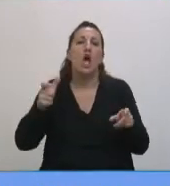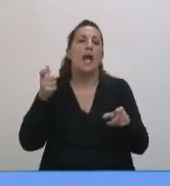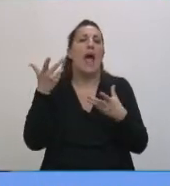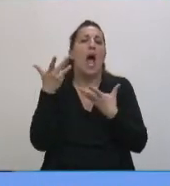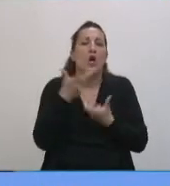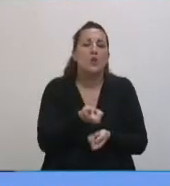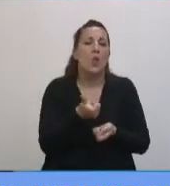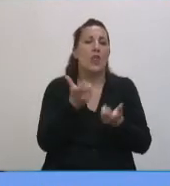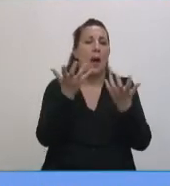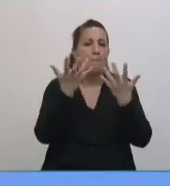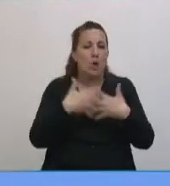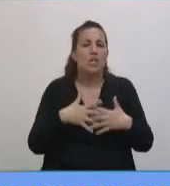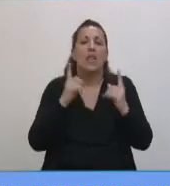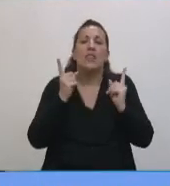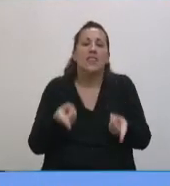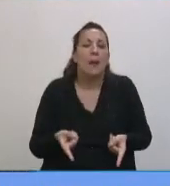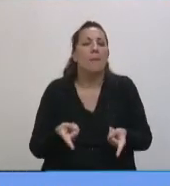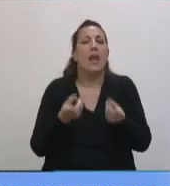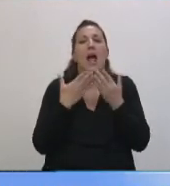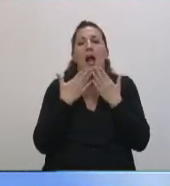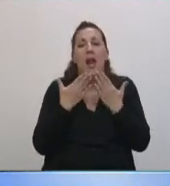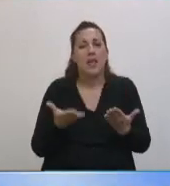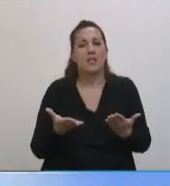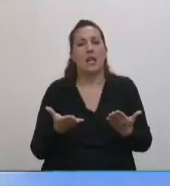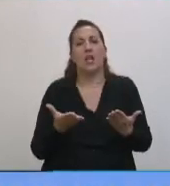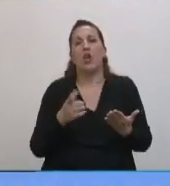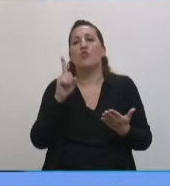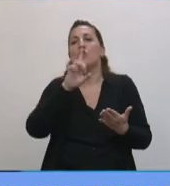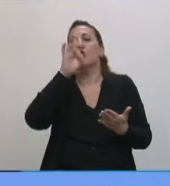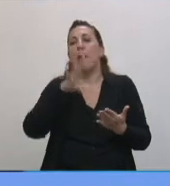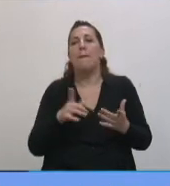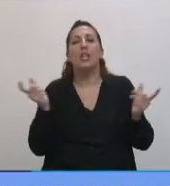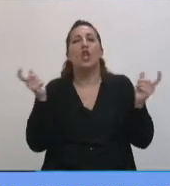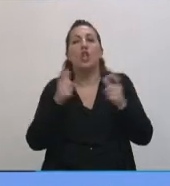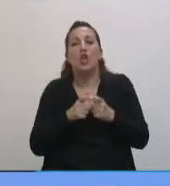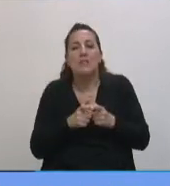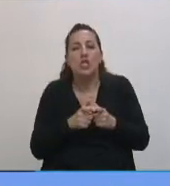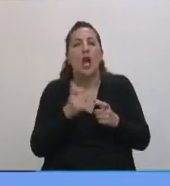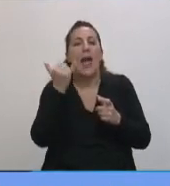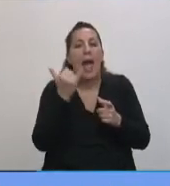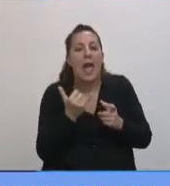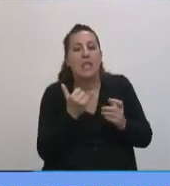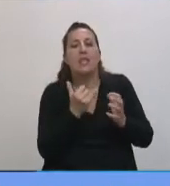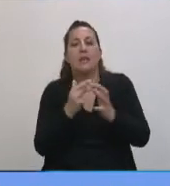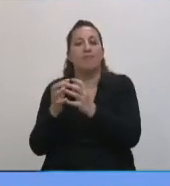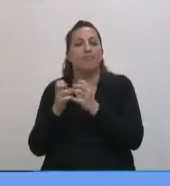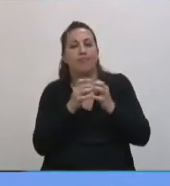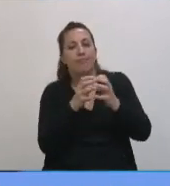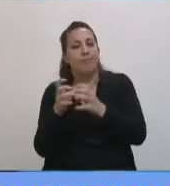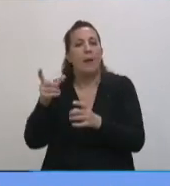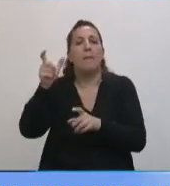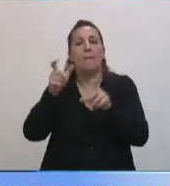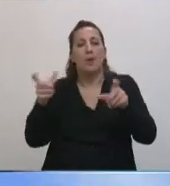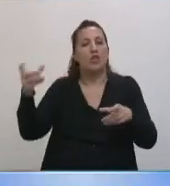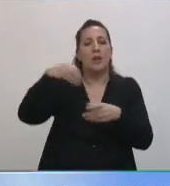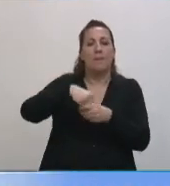nuestro proyecto y también agradecer no solo a las comisiones donde tuvo tratamiento a sus miembros, tuvieron en cuenta todas